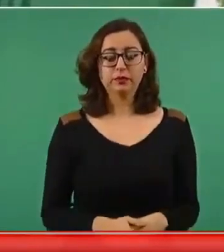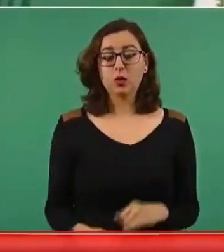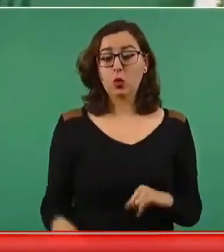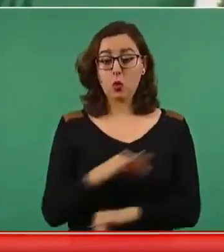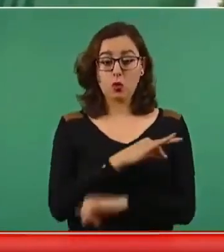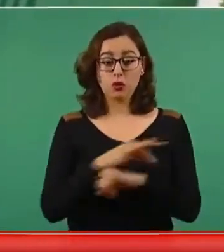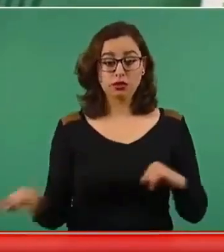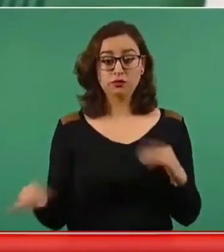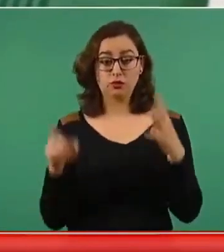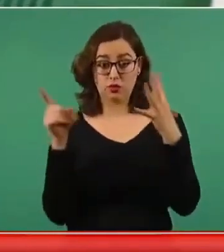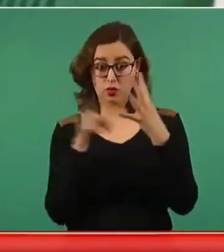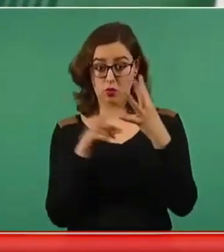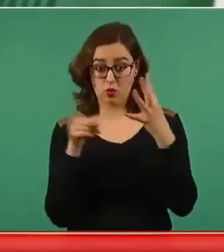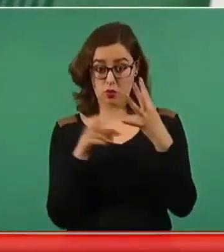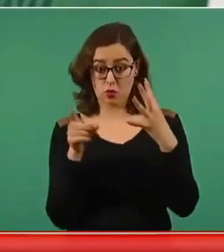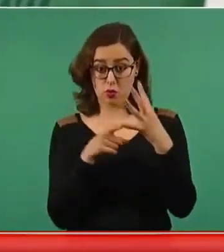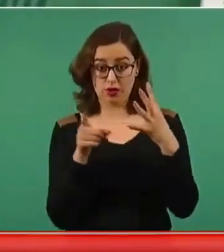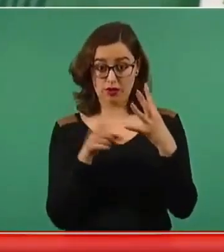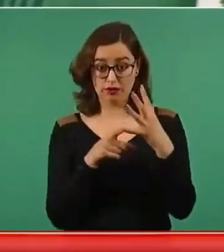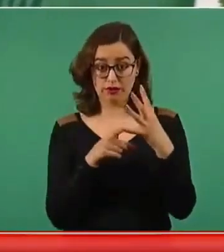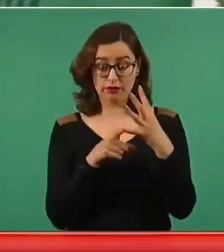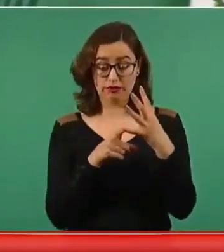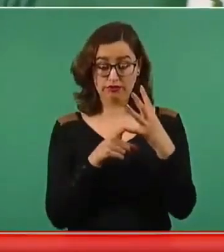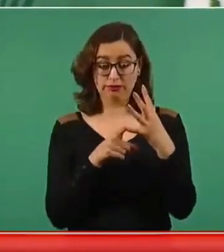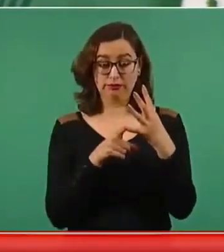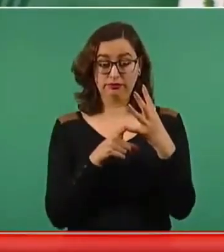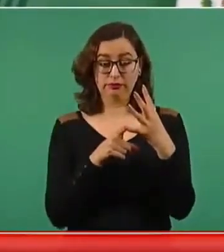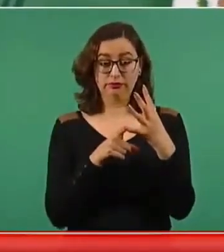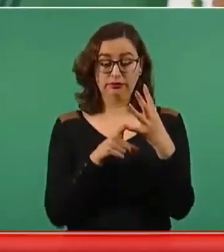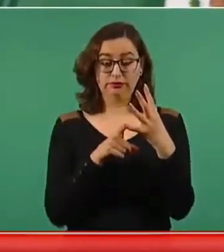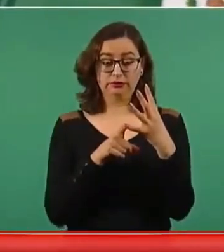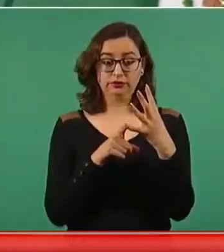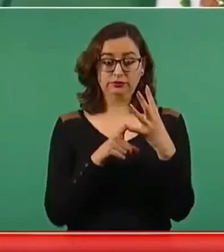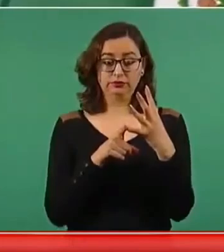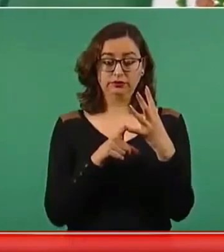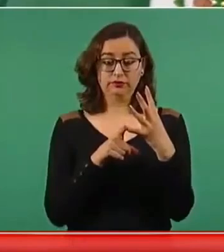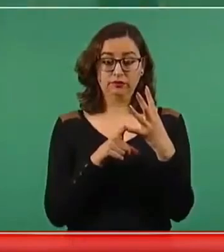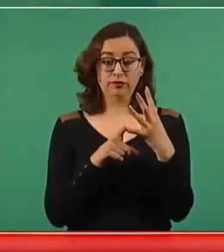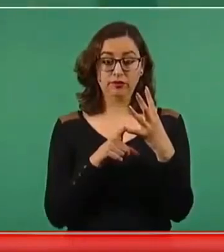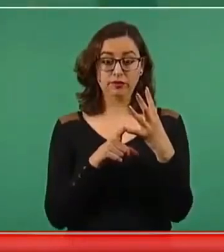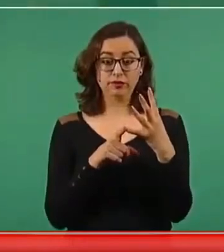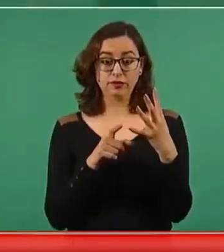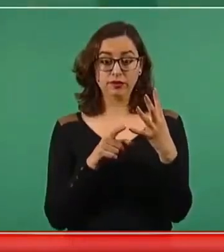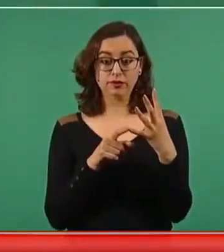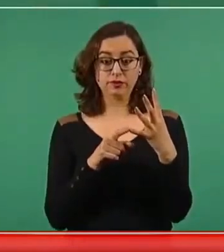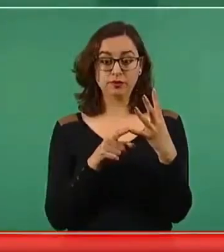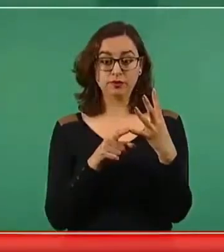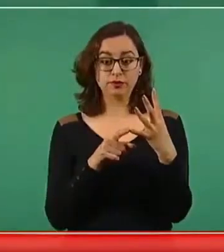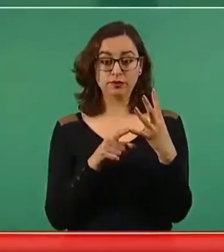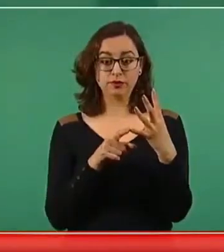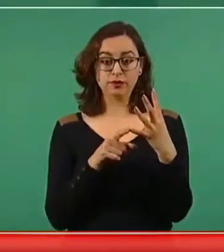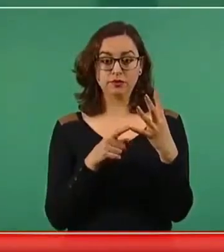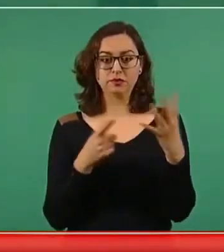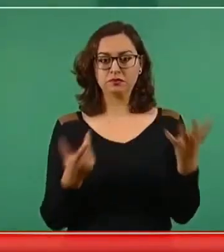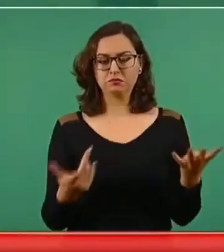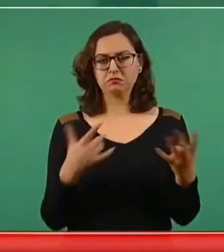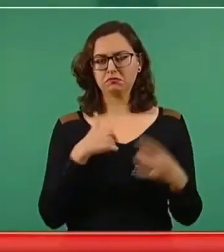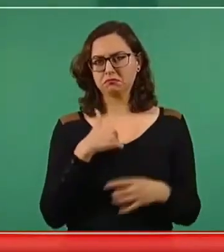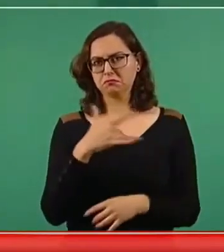es cómo estoy viendo el futuro,